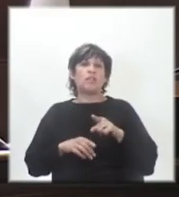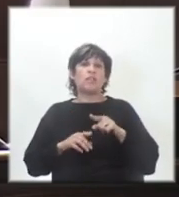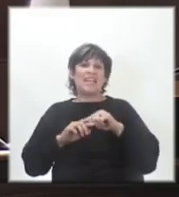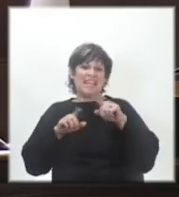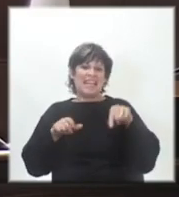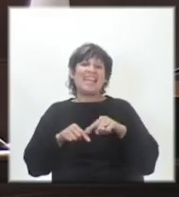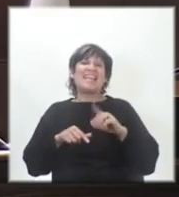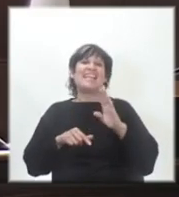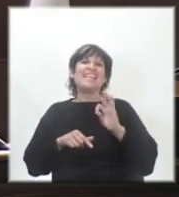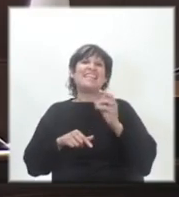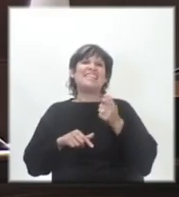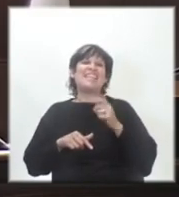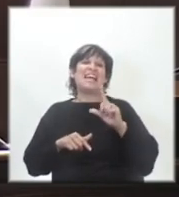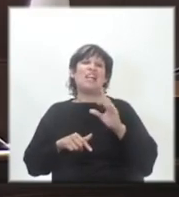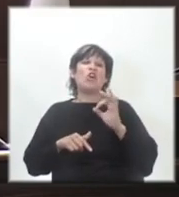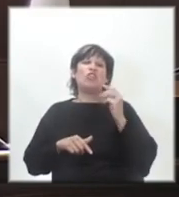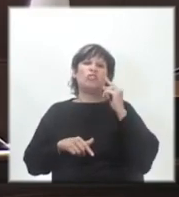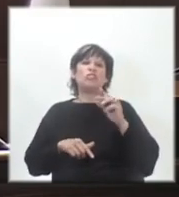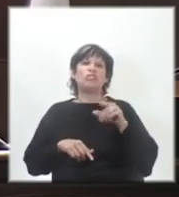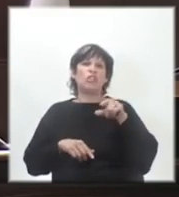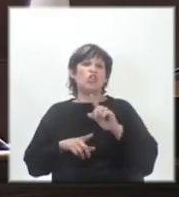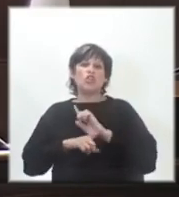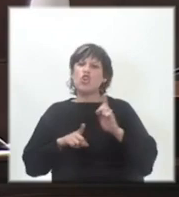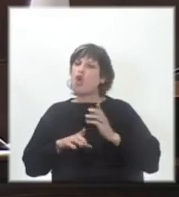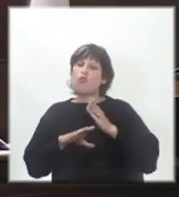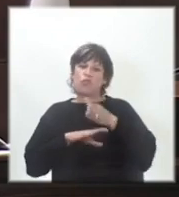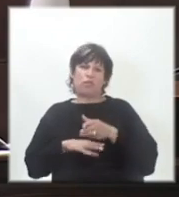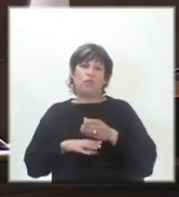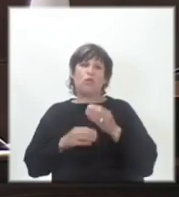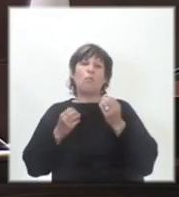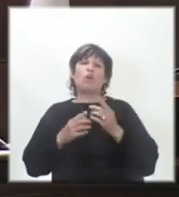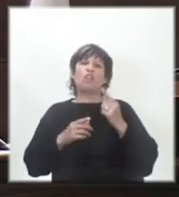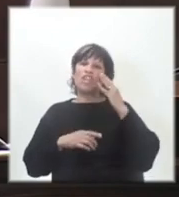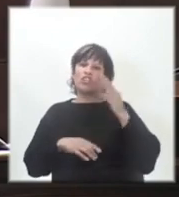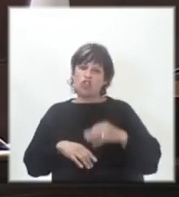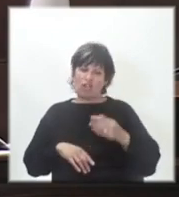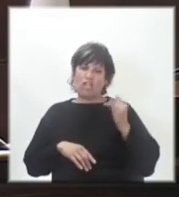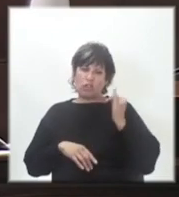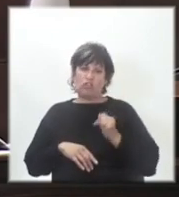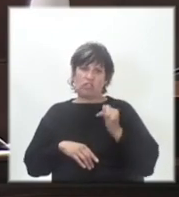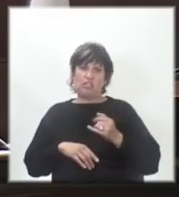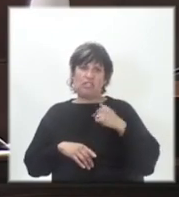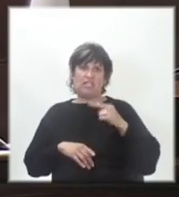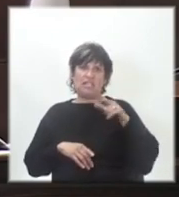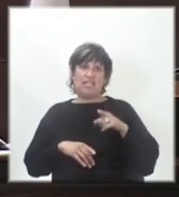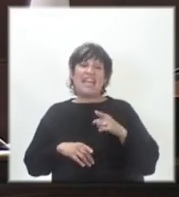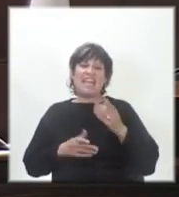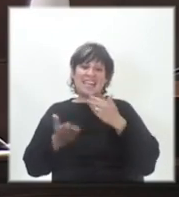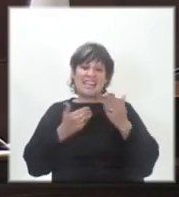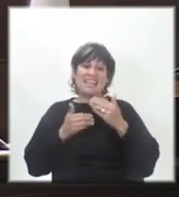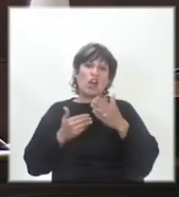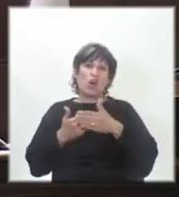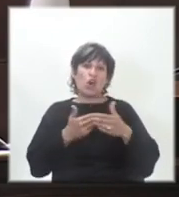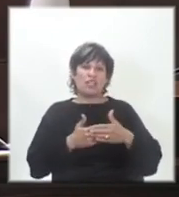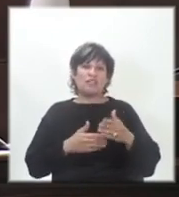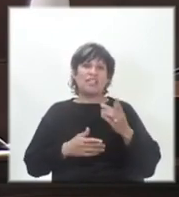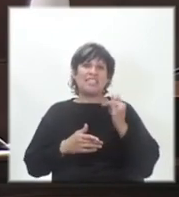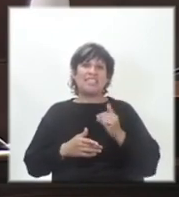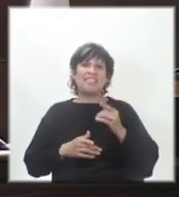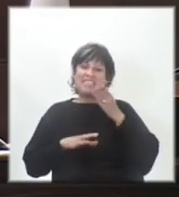Francisco. Y al que yo no fui, porque yo creo, yo sí creo en el diálogo con los vecinos. Y si voy,